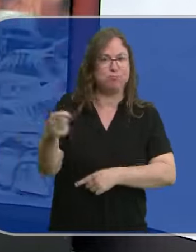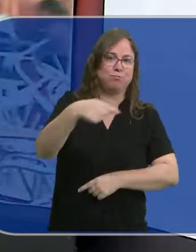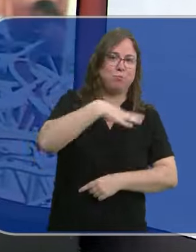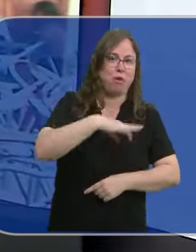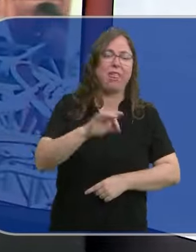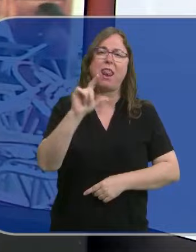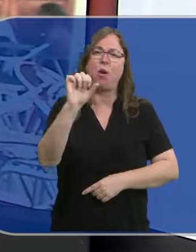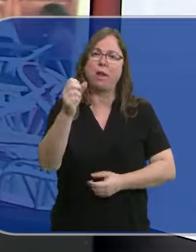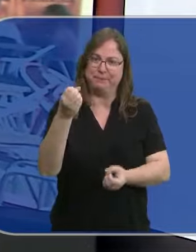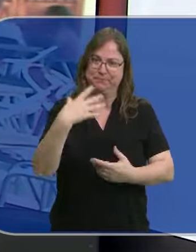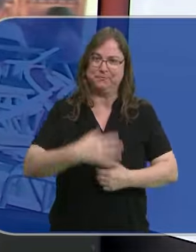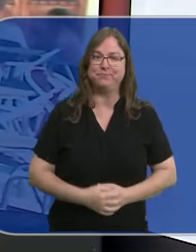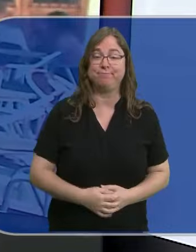Zembranos.